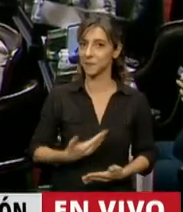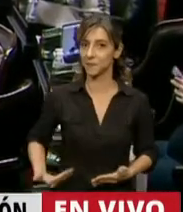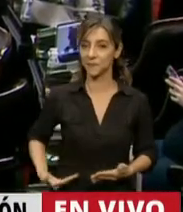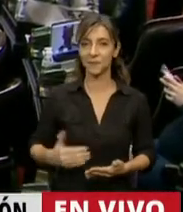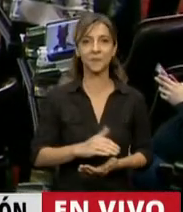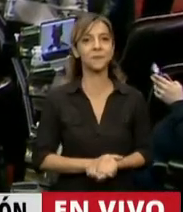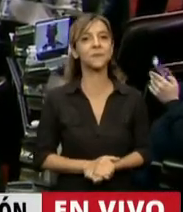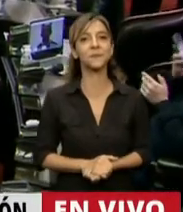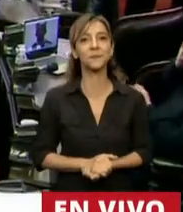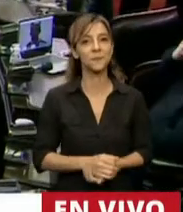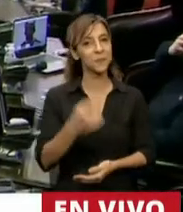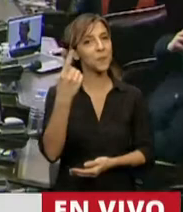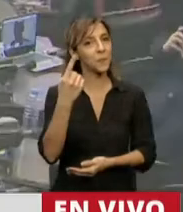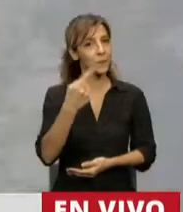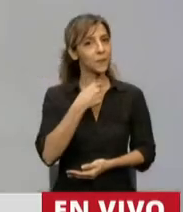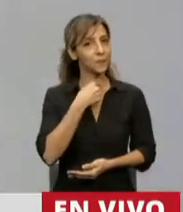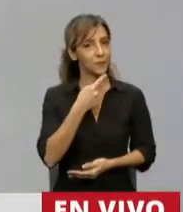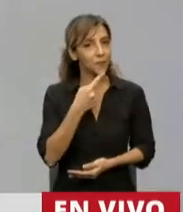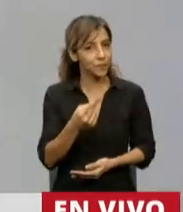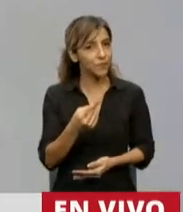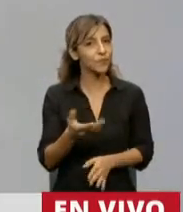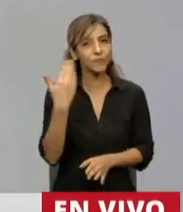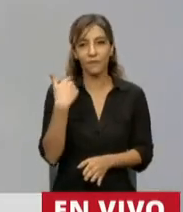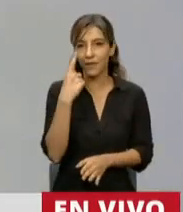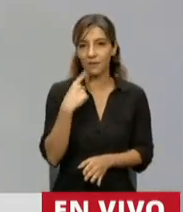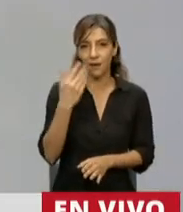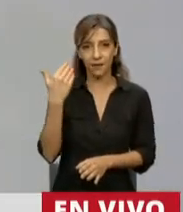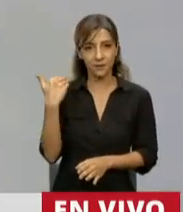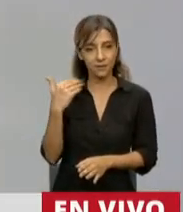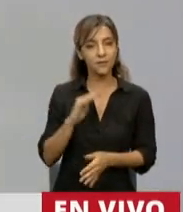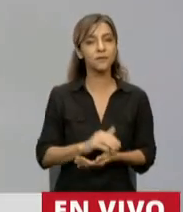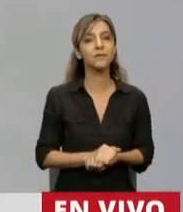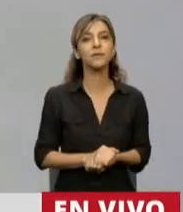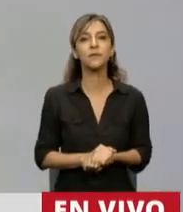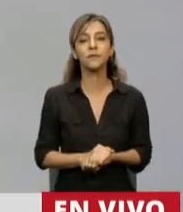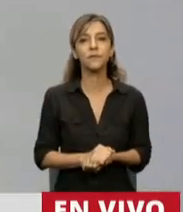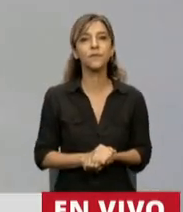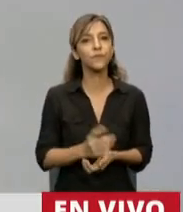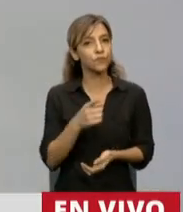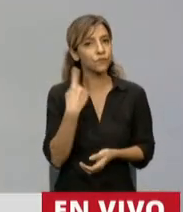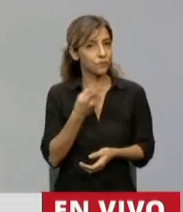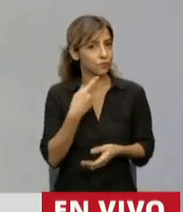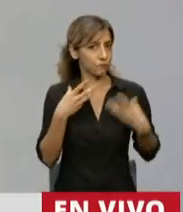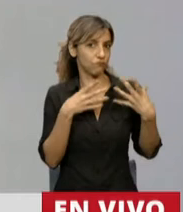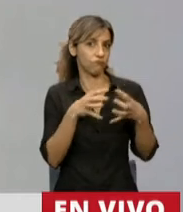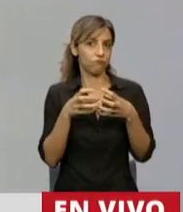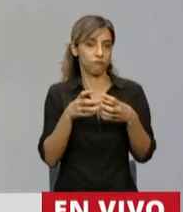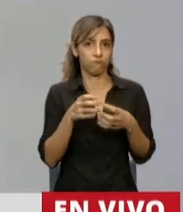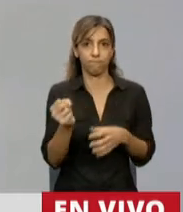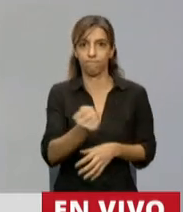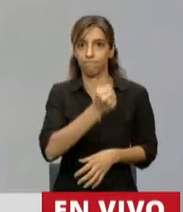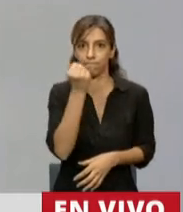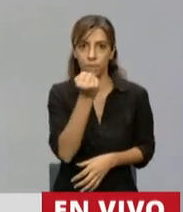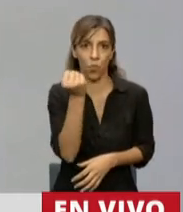Primero quiero resaltar que hace poquitos días atrás tuvimos una sesión histórica e importante